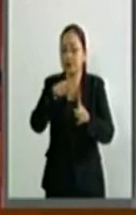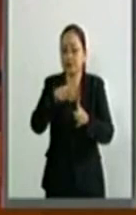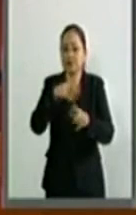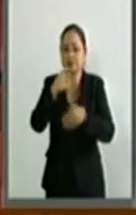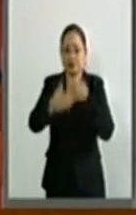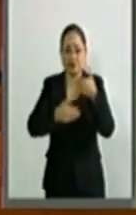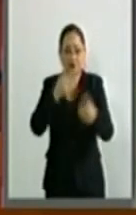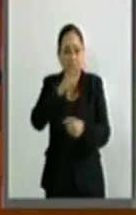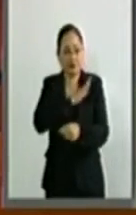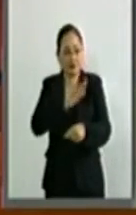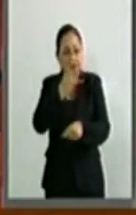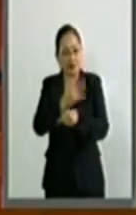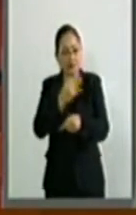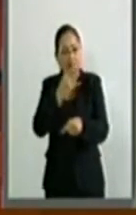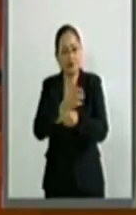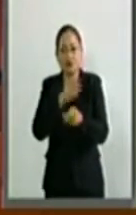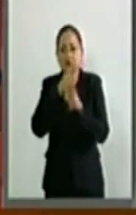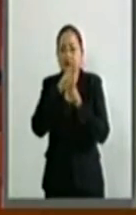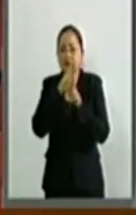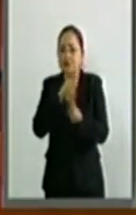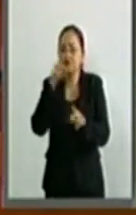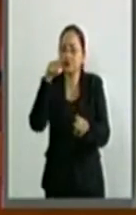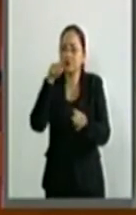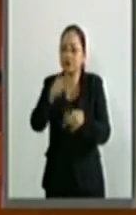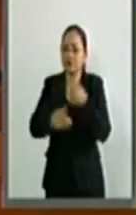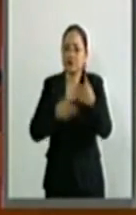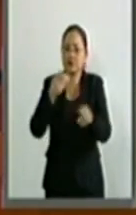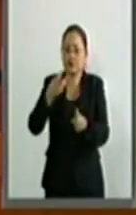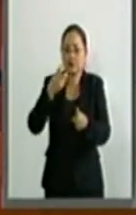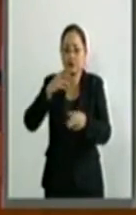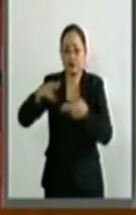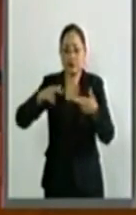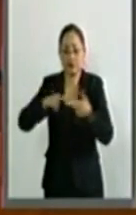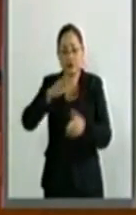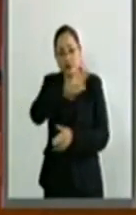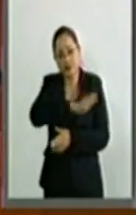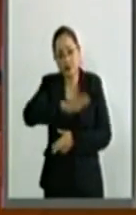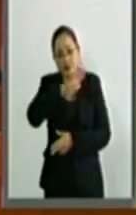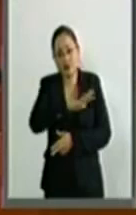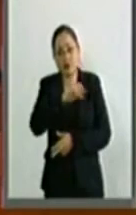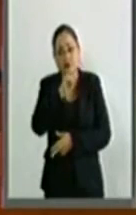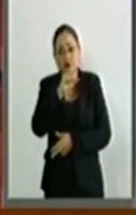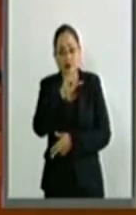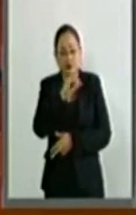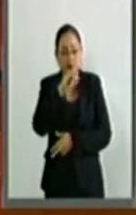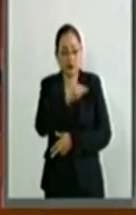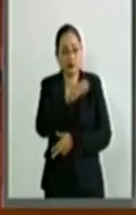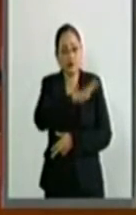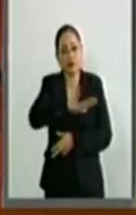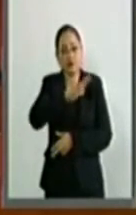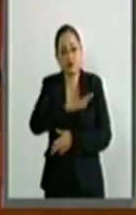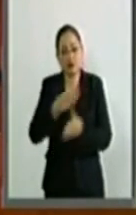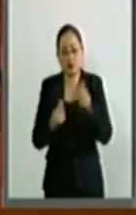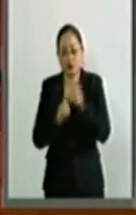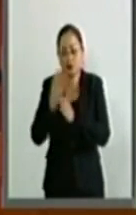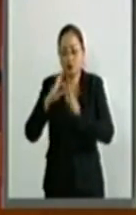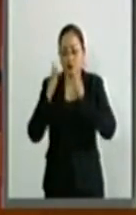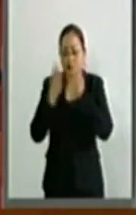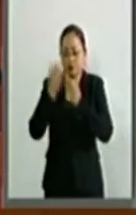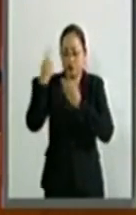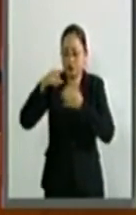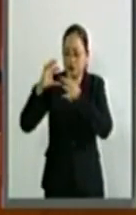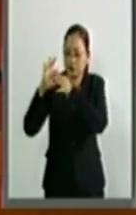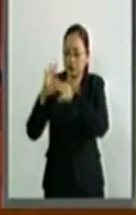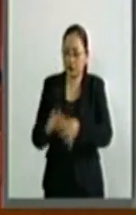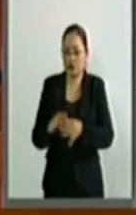resolverse en virtud de que esta región está delineando nuevas formas de cooperación